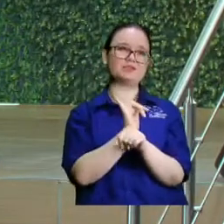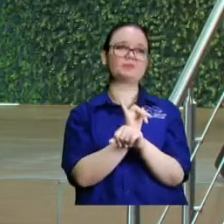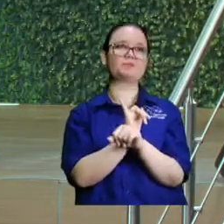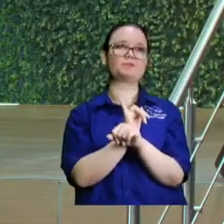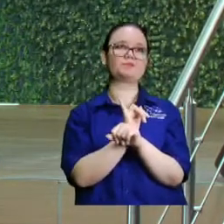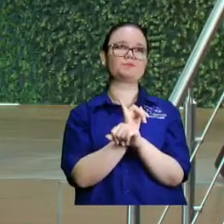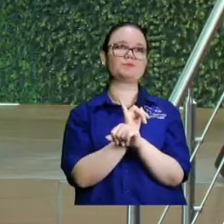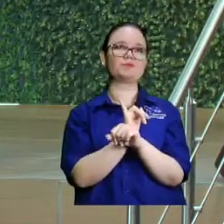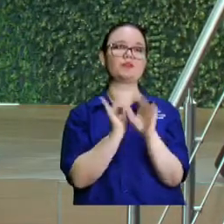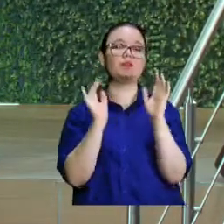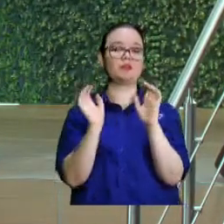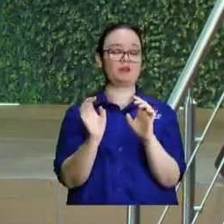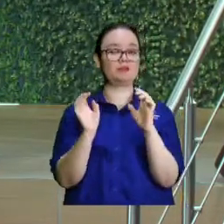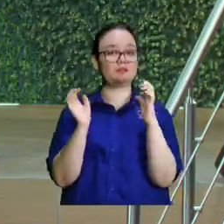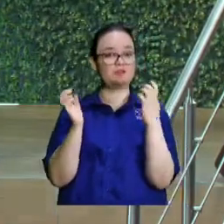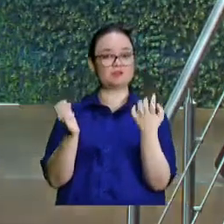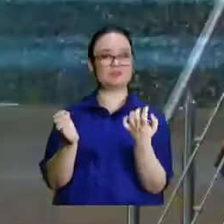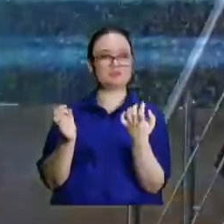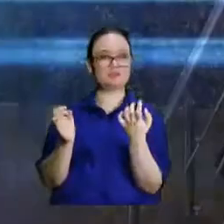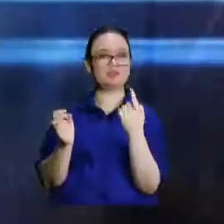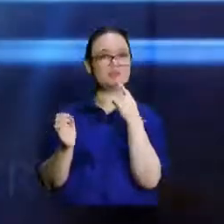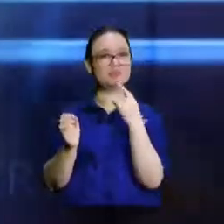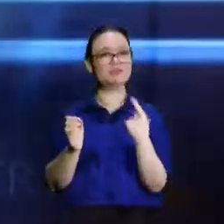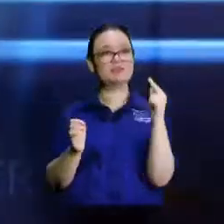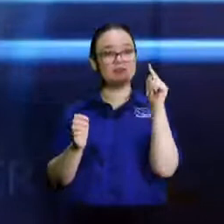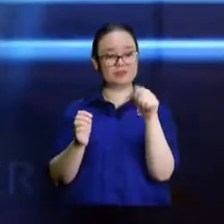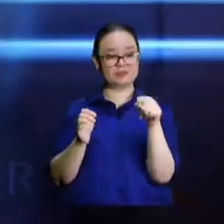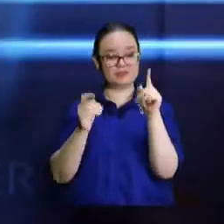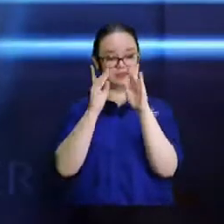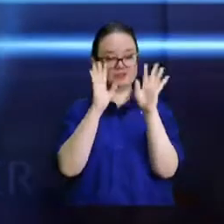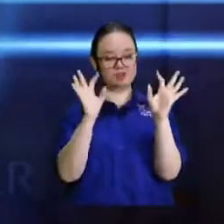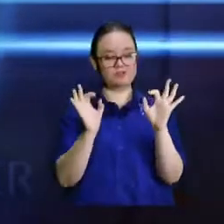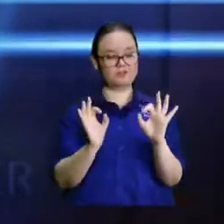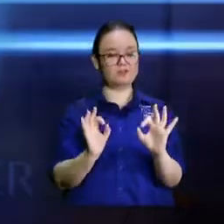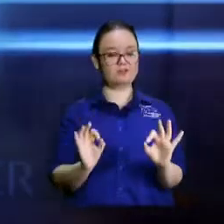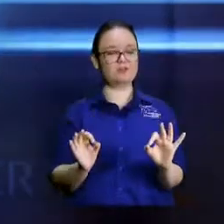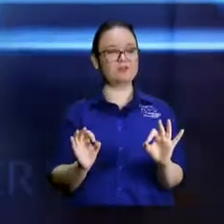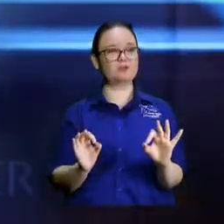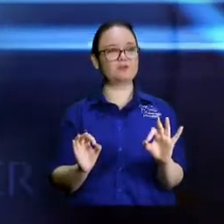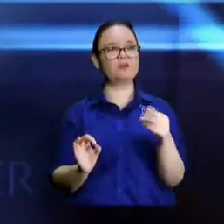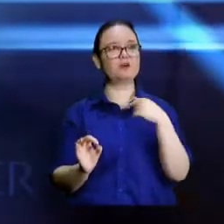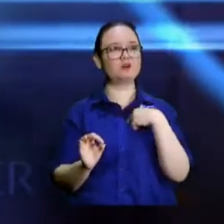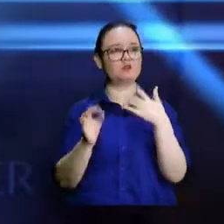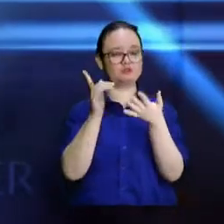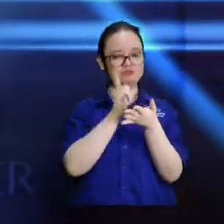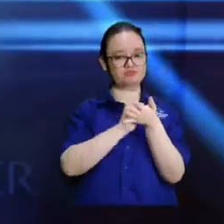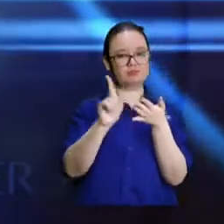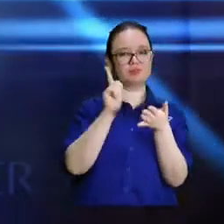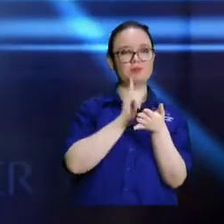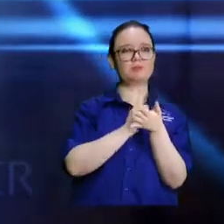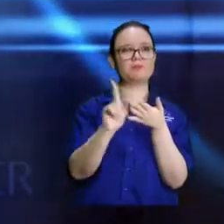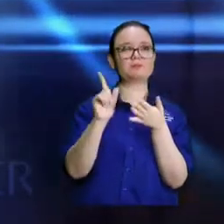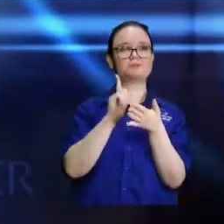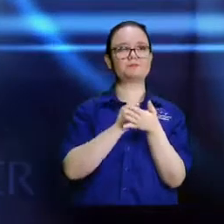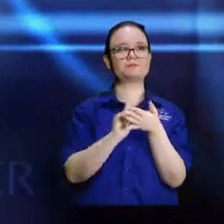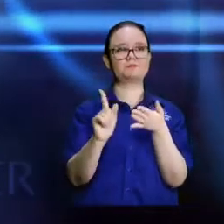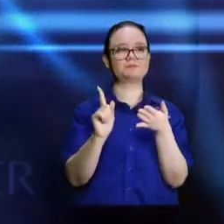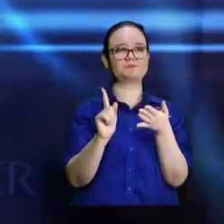Así los purifiqué. Así de esta manera los purifiqué, 13.30.